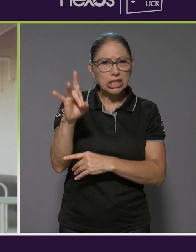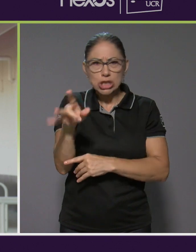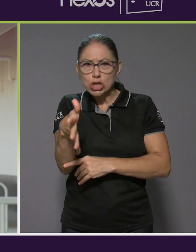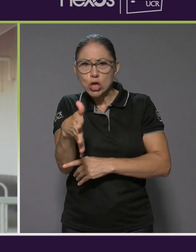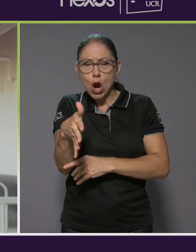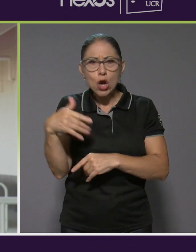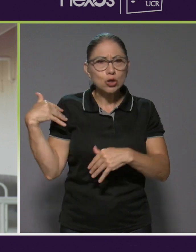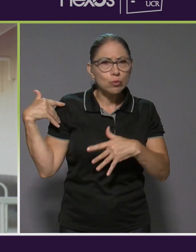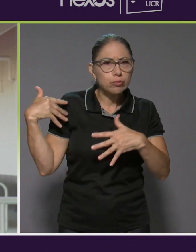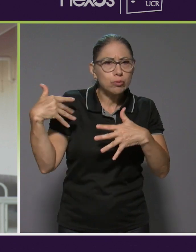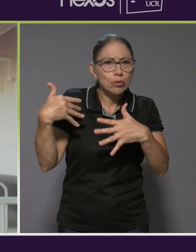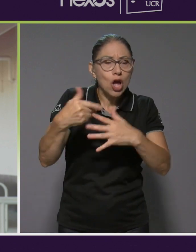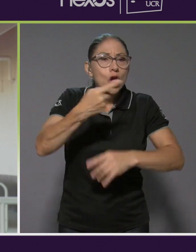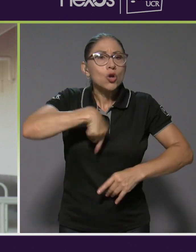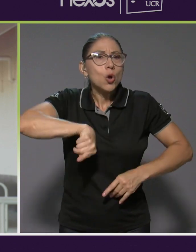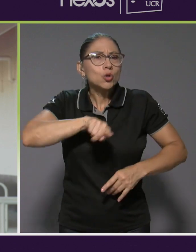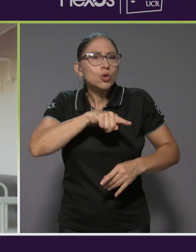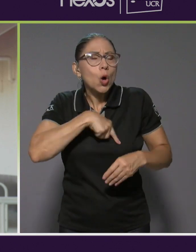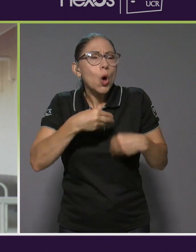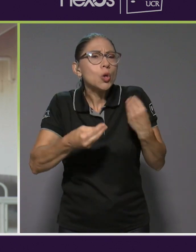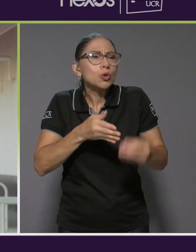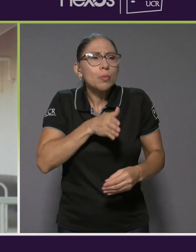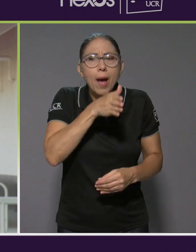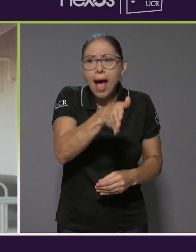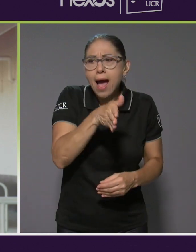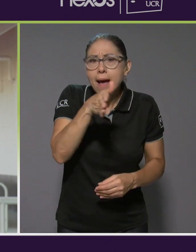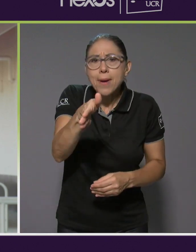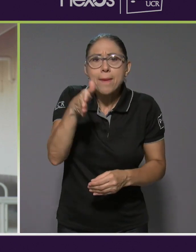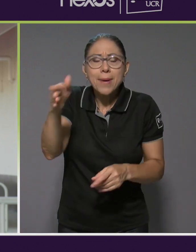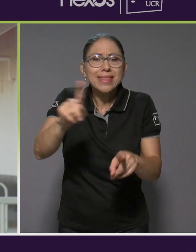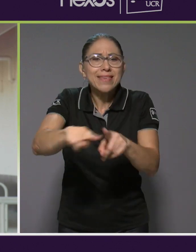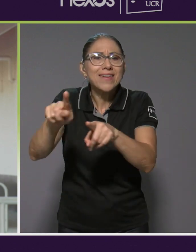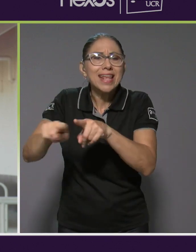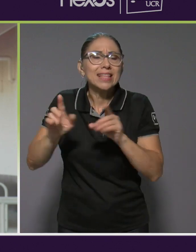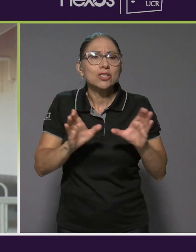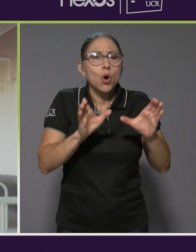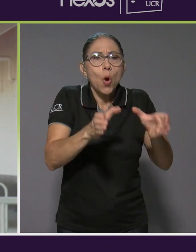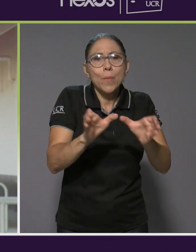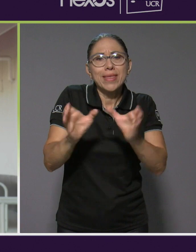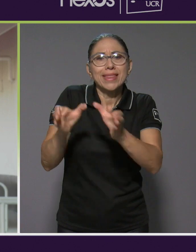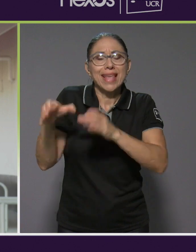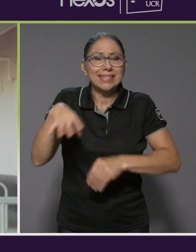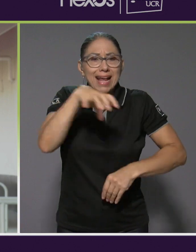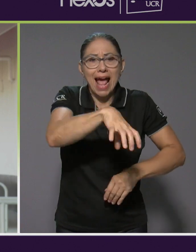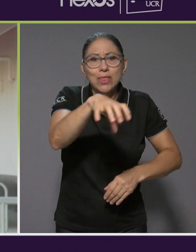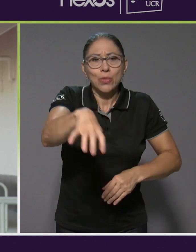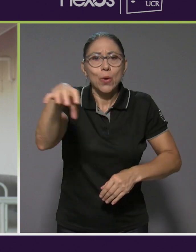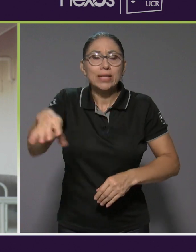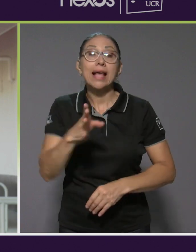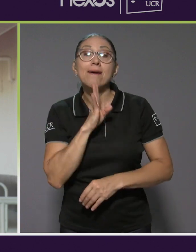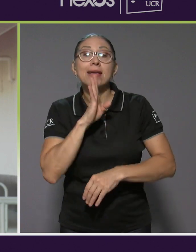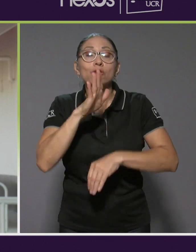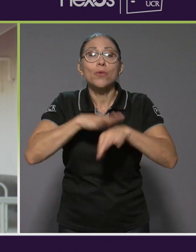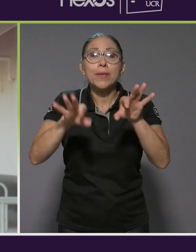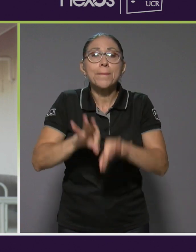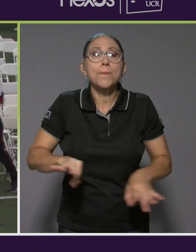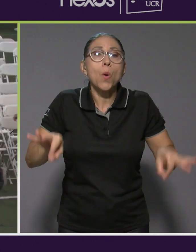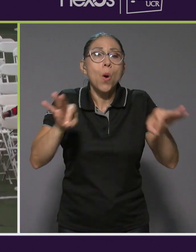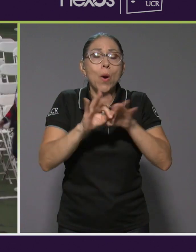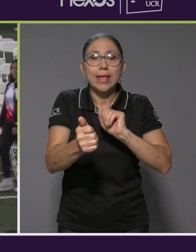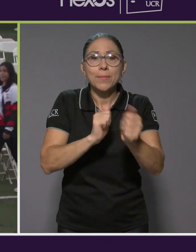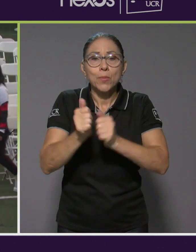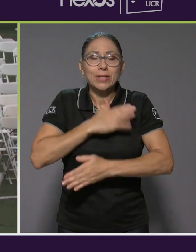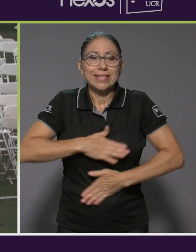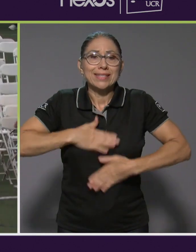haciendo visitas a comités cantonales, hablando de la importancia de hacer deporte y recreación para personas con discapacidad.